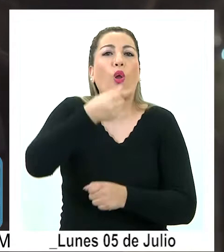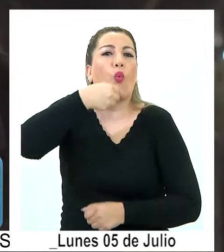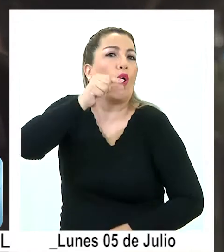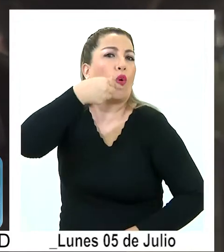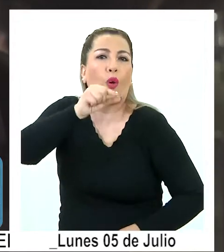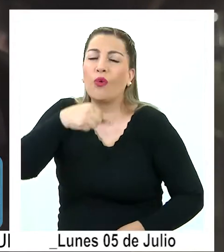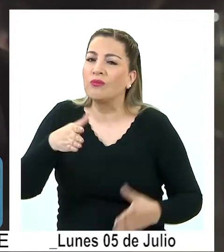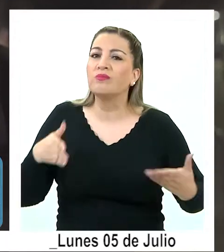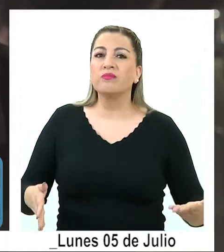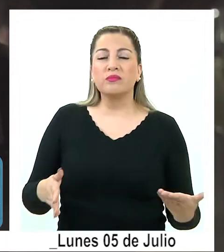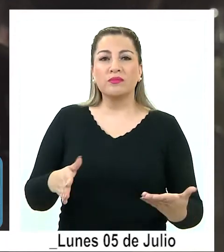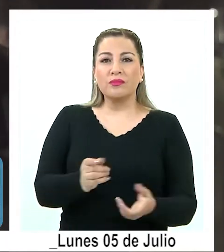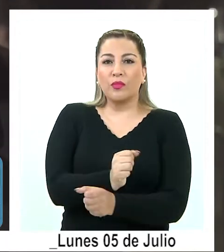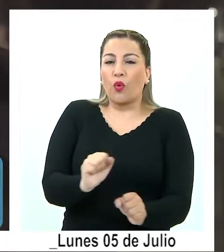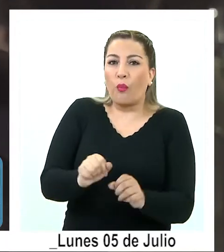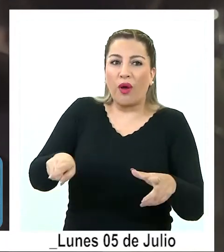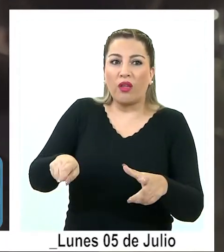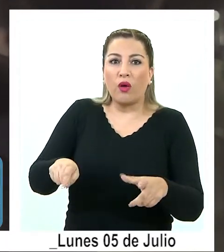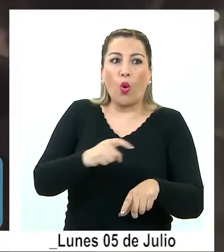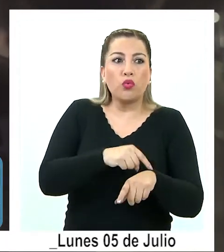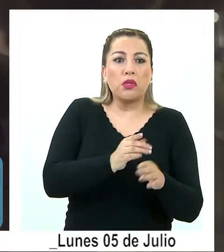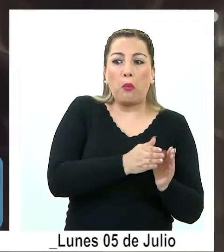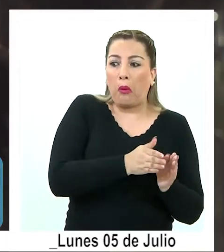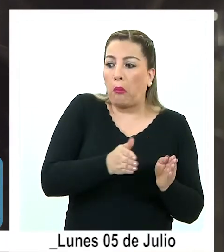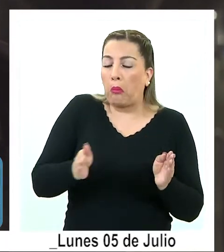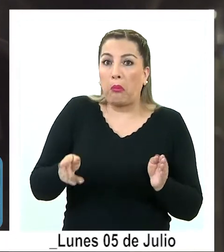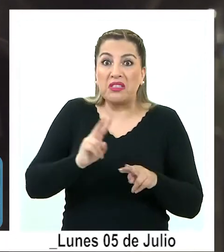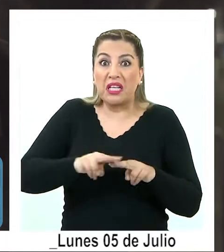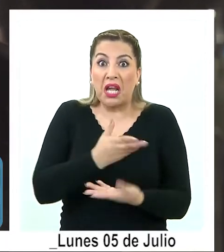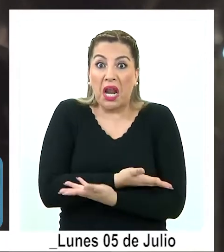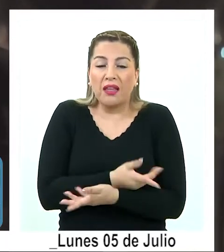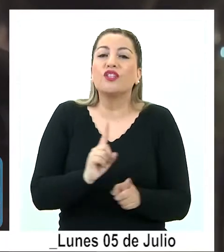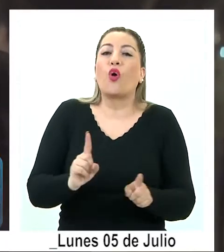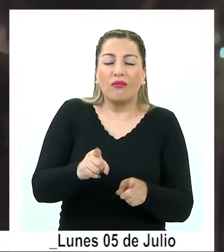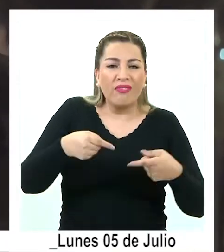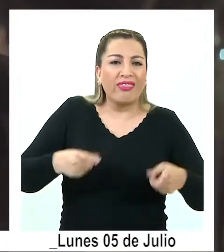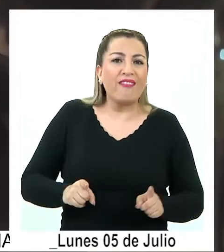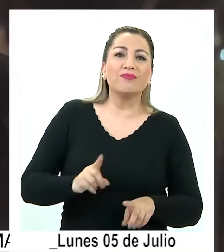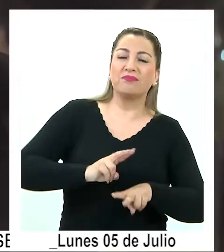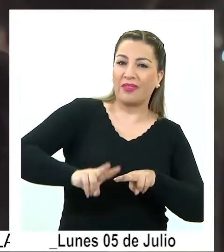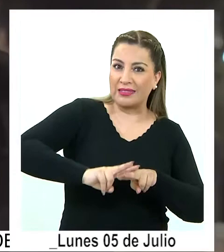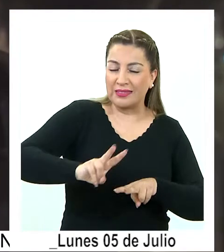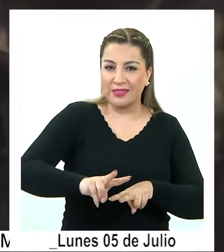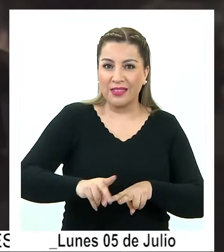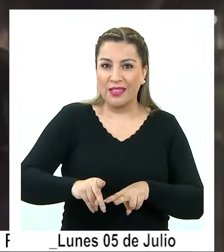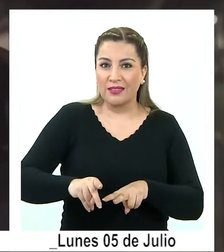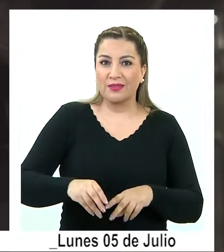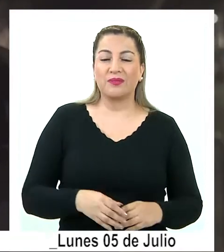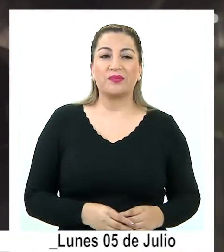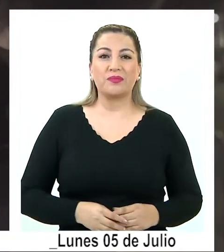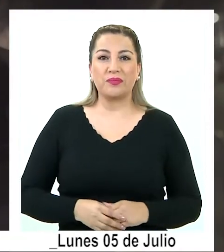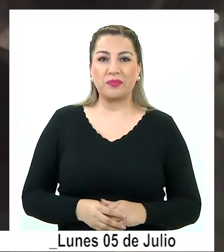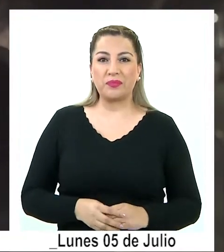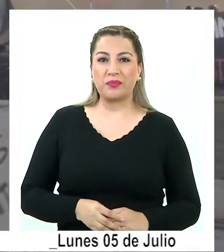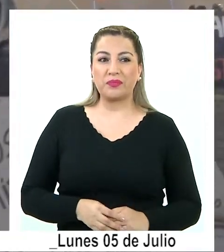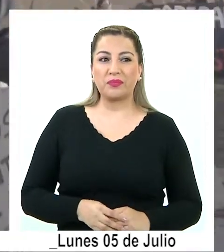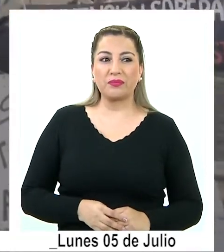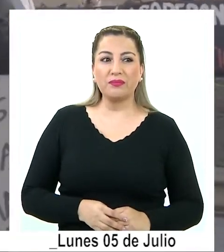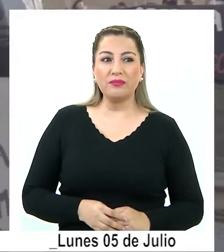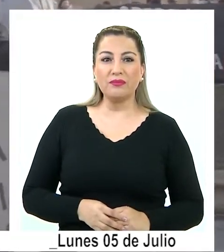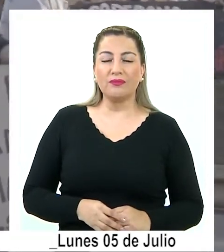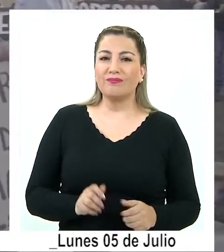luego, luego. Y así yo creo que acá no es posible dejar un tiempo vacío para la especulación en cuanto que aquí nos está haciendo lo que corresponde hacer.